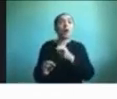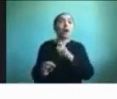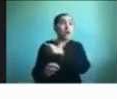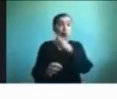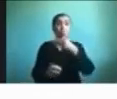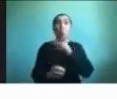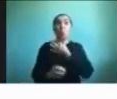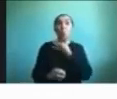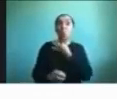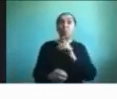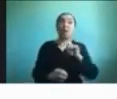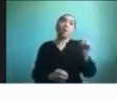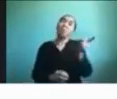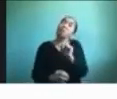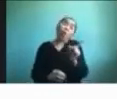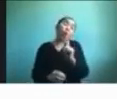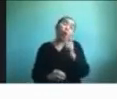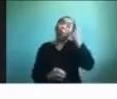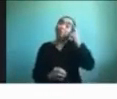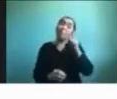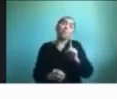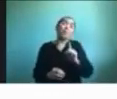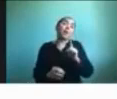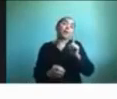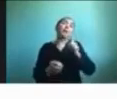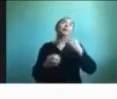pero que sabemos que va a pasar en algún minuto.